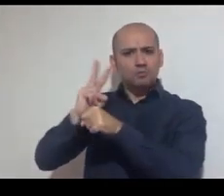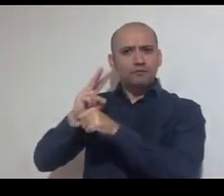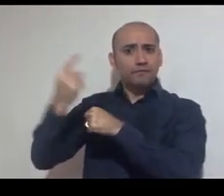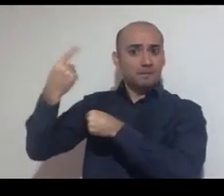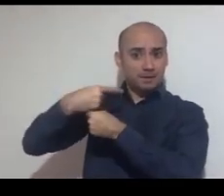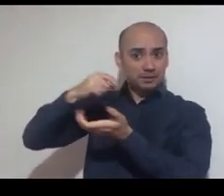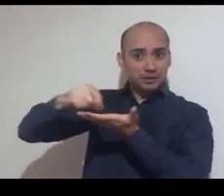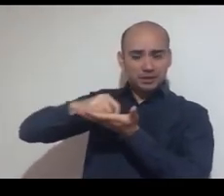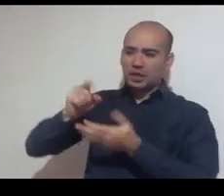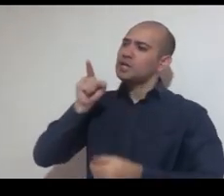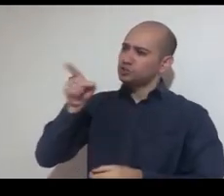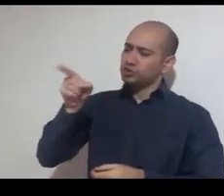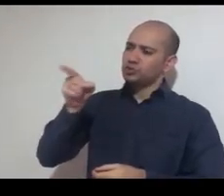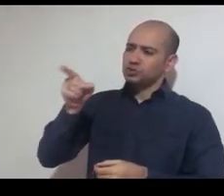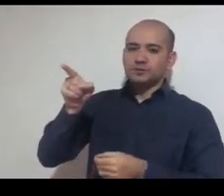actividad seleccionada.